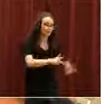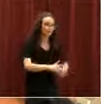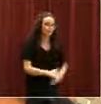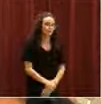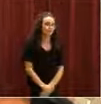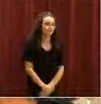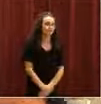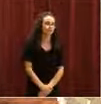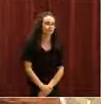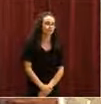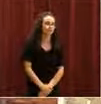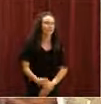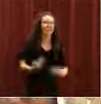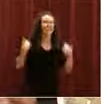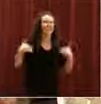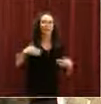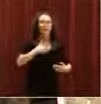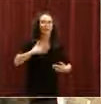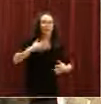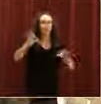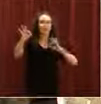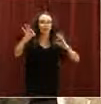Ya tienen el espectáculo que han venido a buscar.